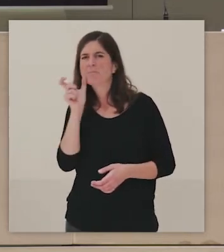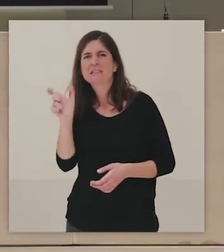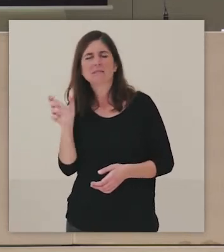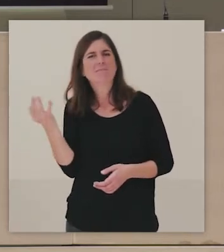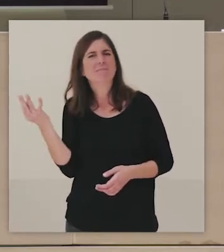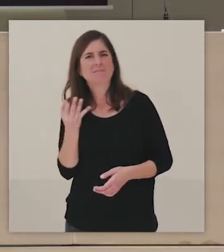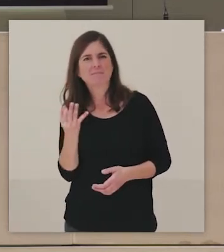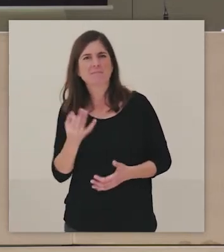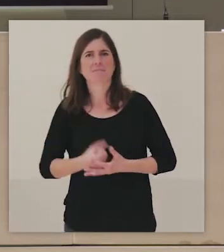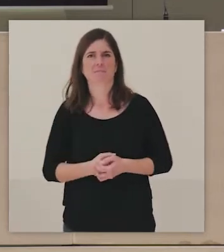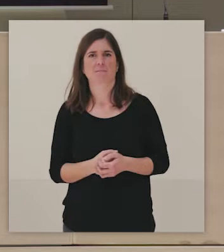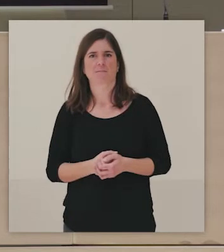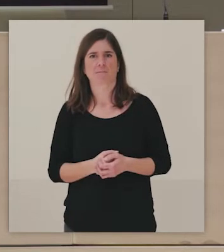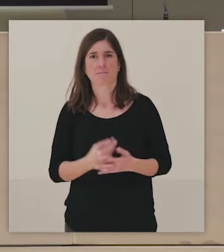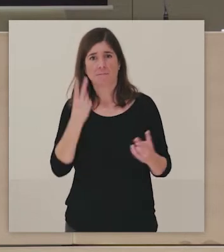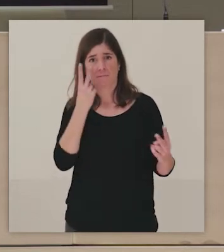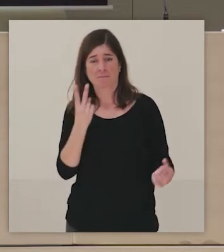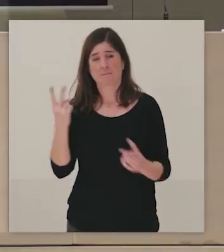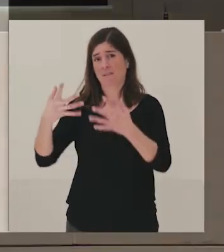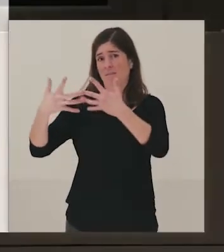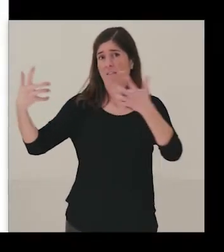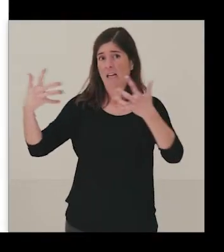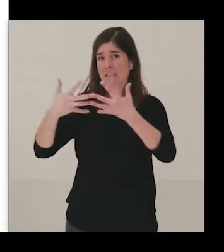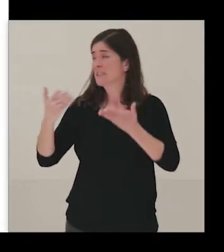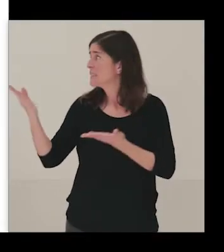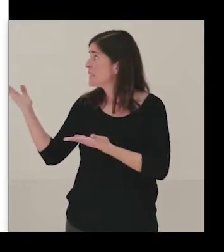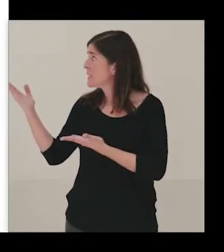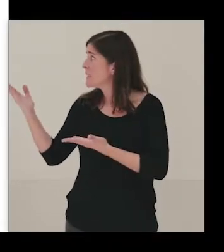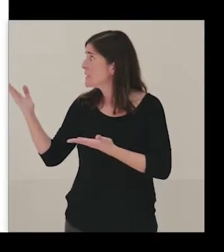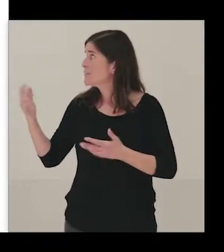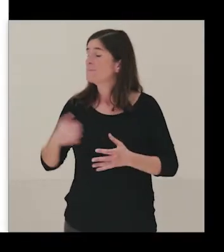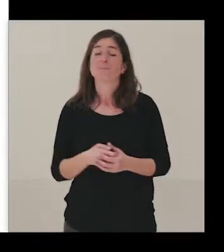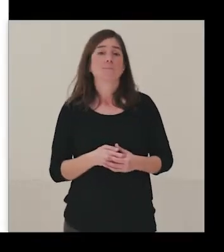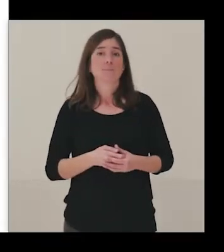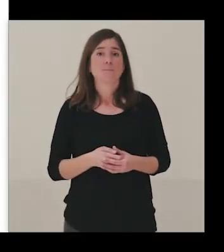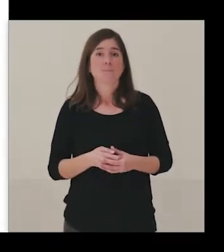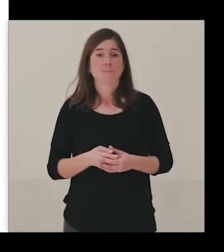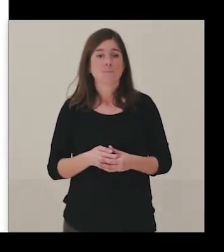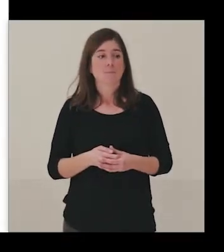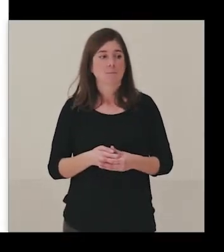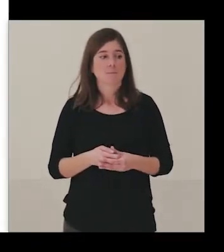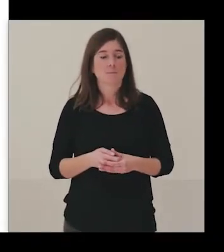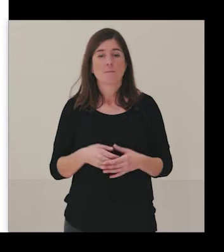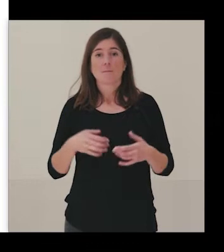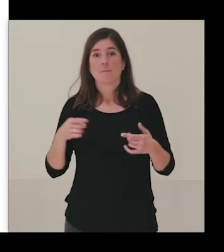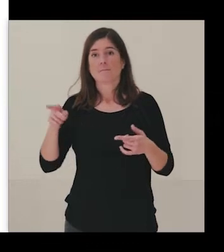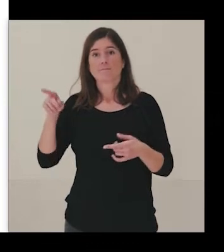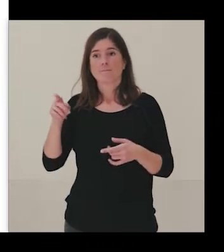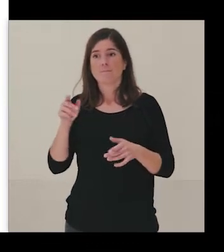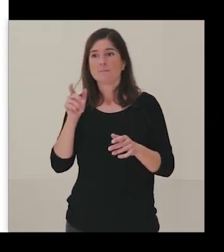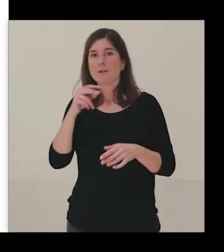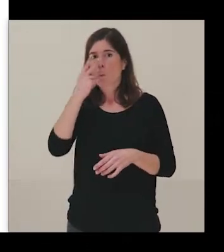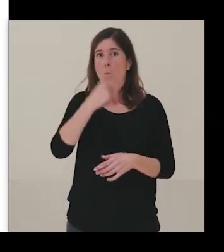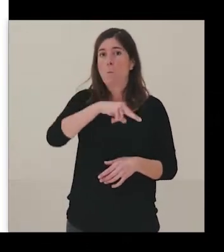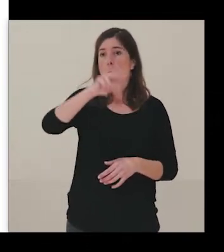utilizamos, como veis en esta frase, en el sector cultural y que tiene